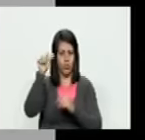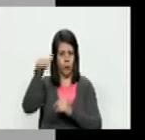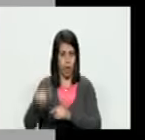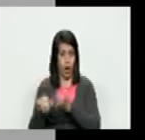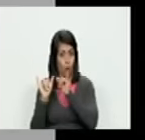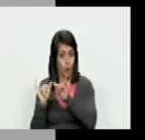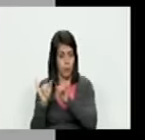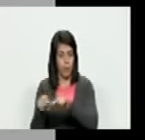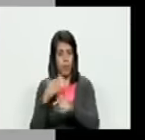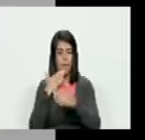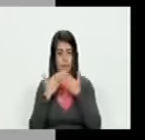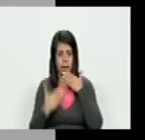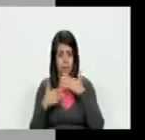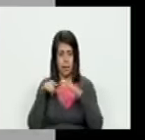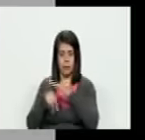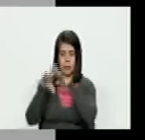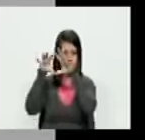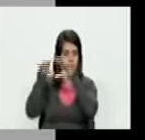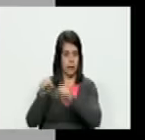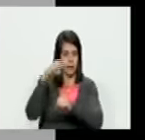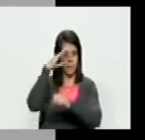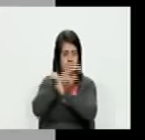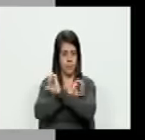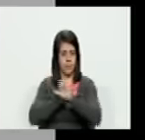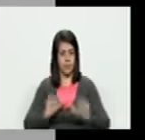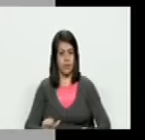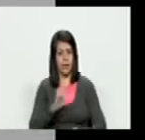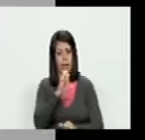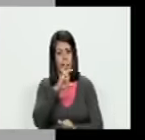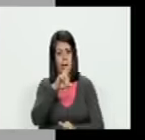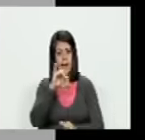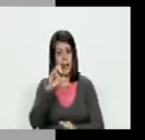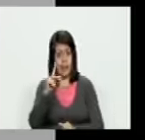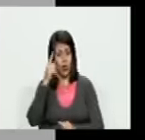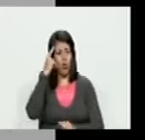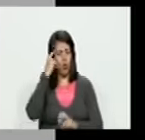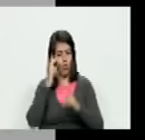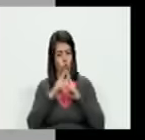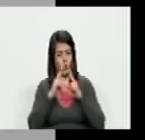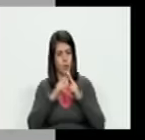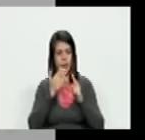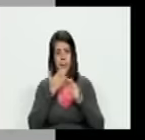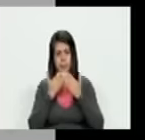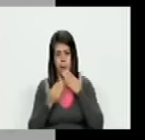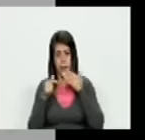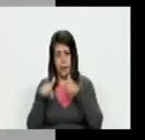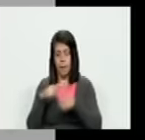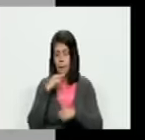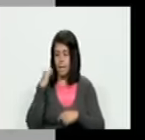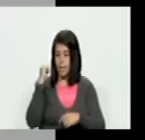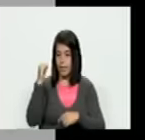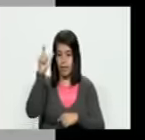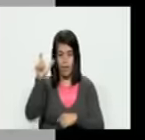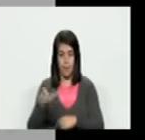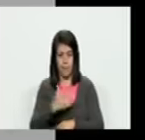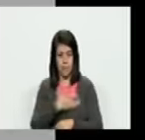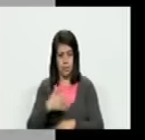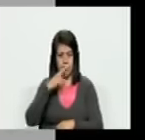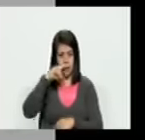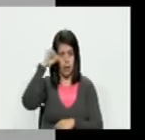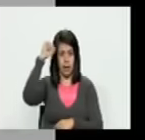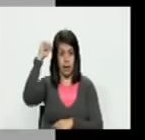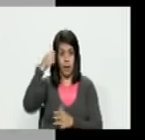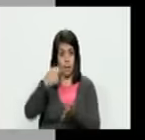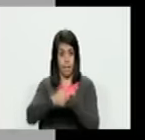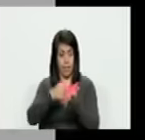mismo pidiendo intervención militar Eric Prince ya ustedes conocen pidiendo asesinar a nuestro presidente y es